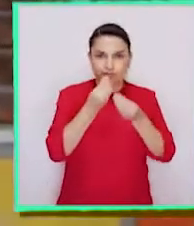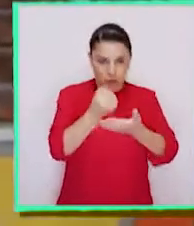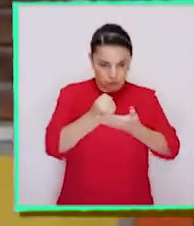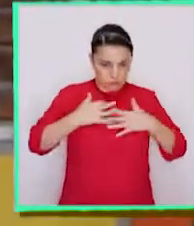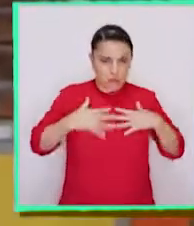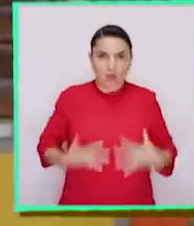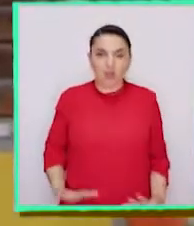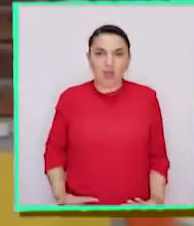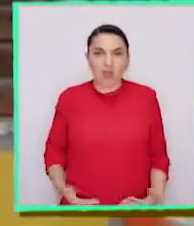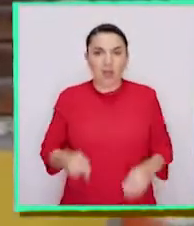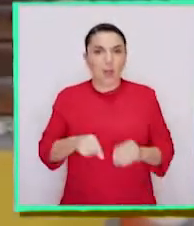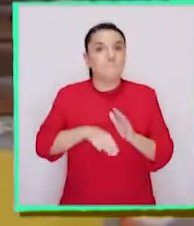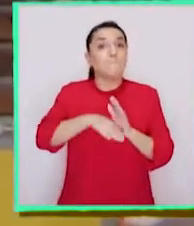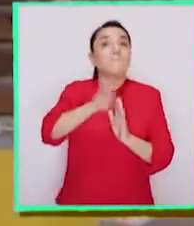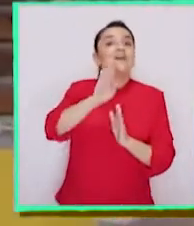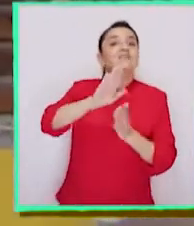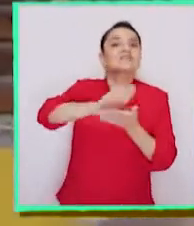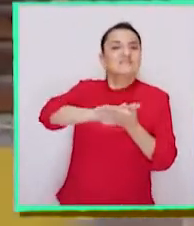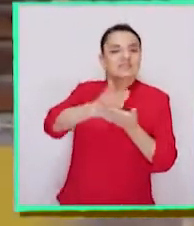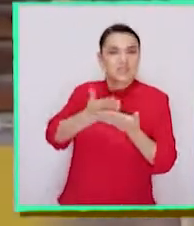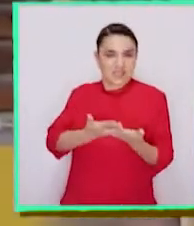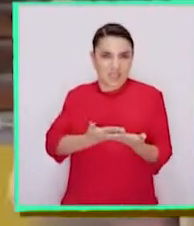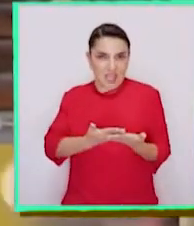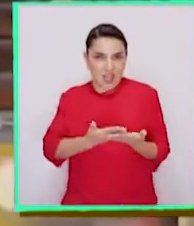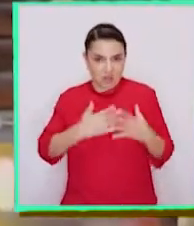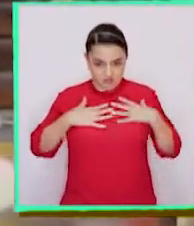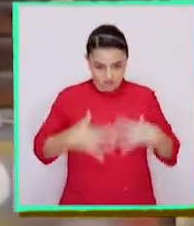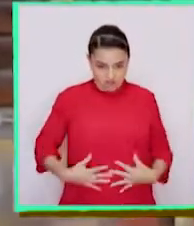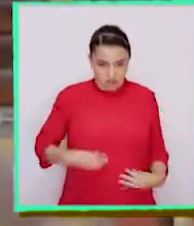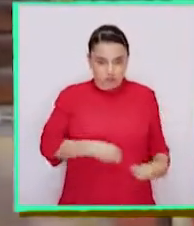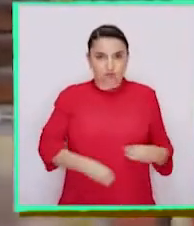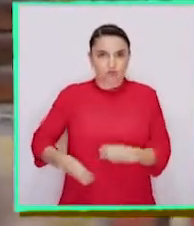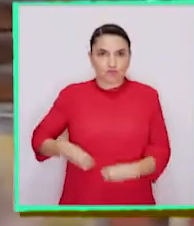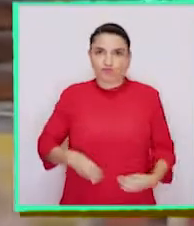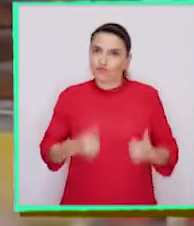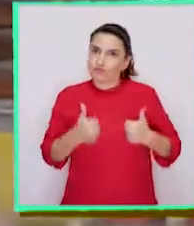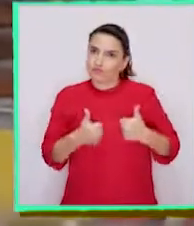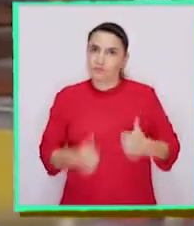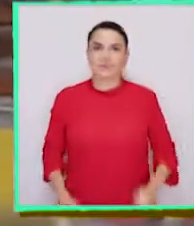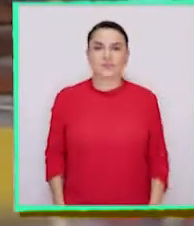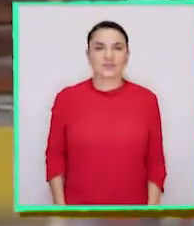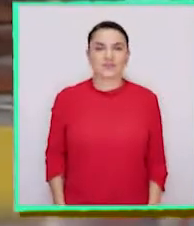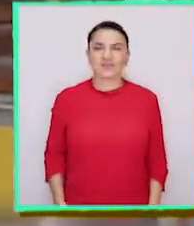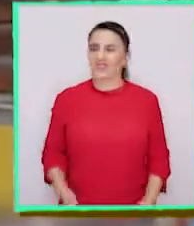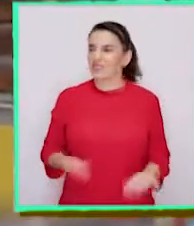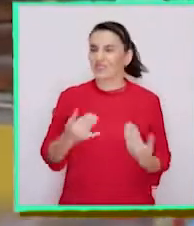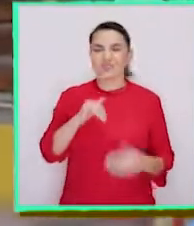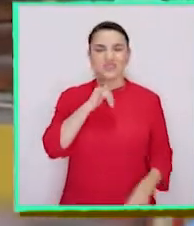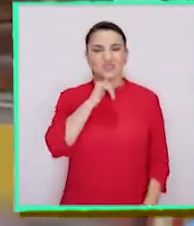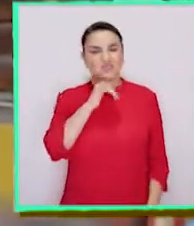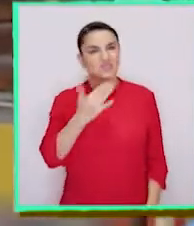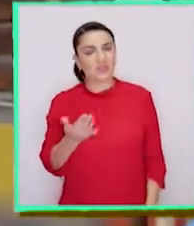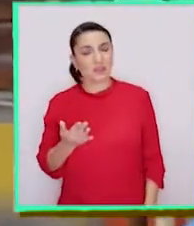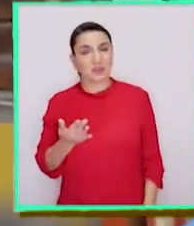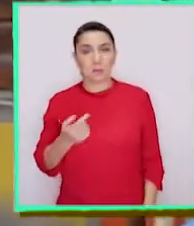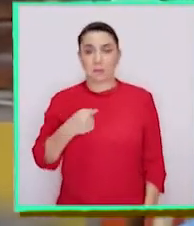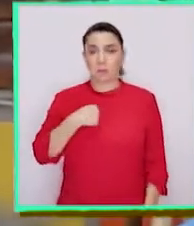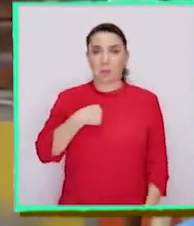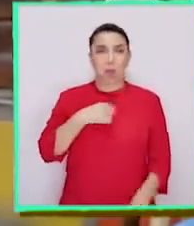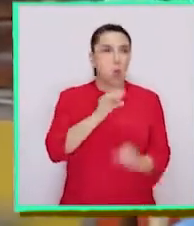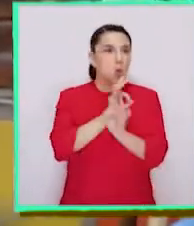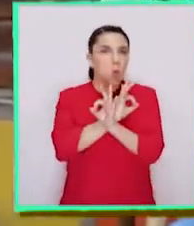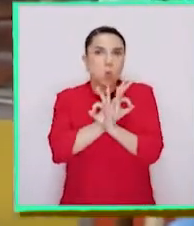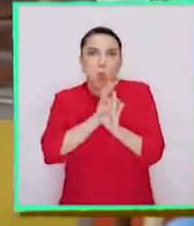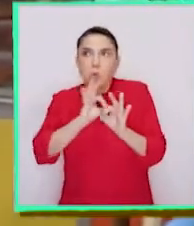y se dice que son más sanos para nuestro sistema digestivo. Bueno, no sé ustedes, pero yo